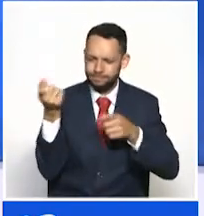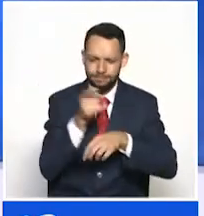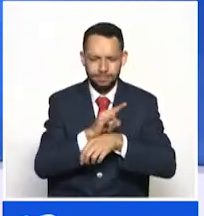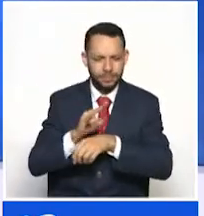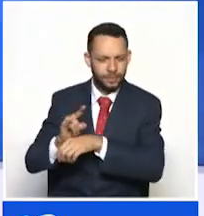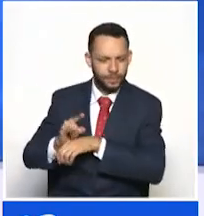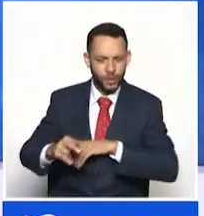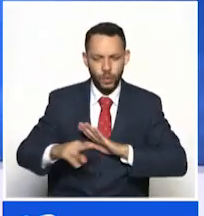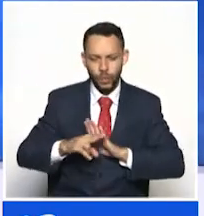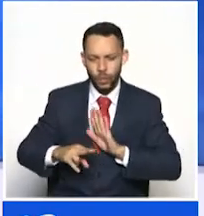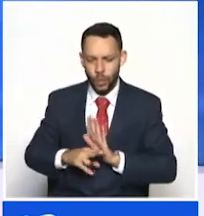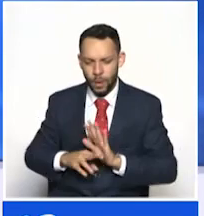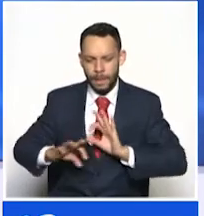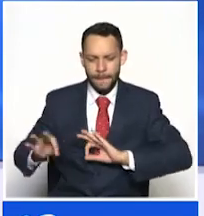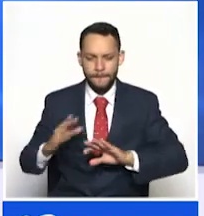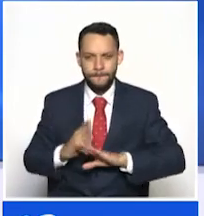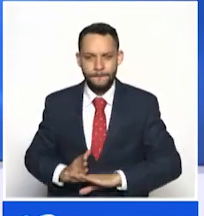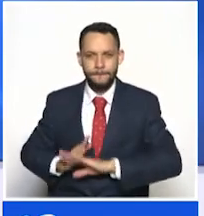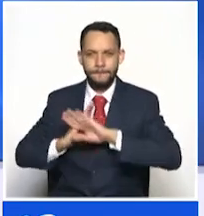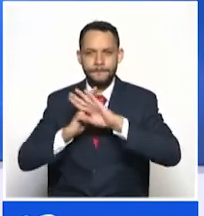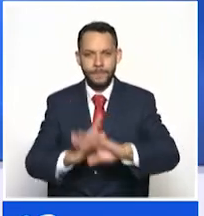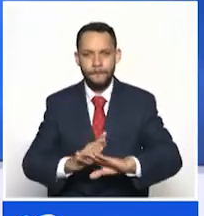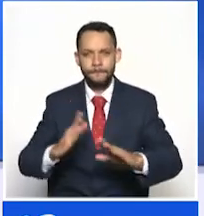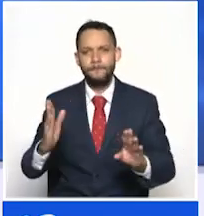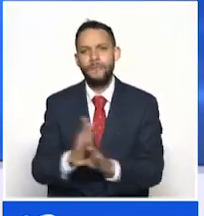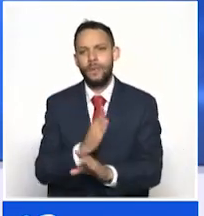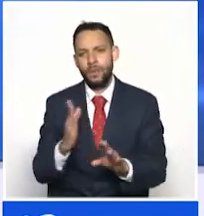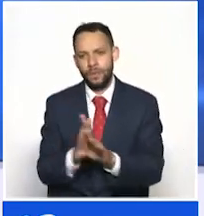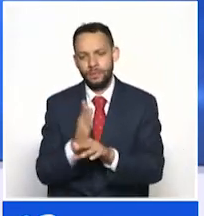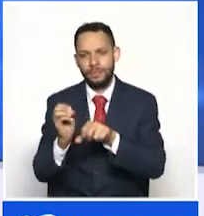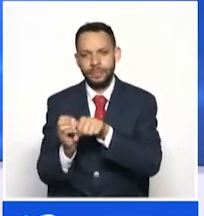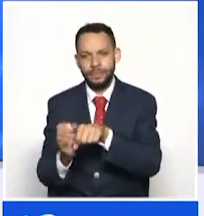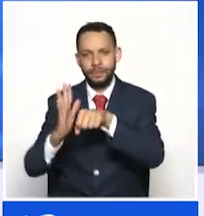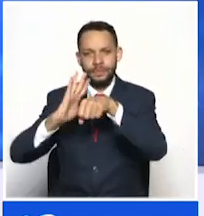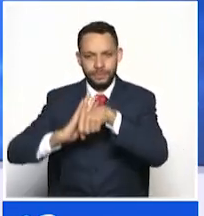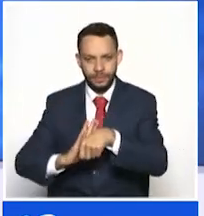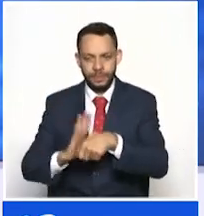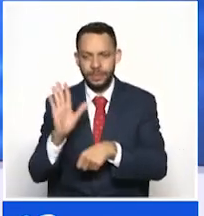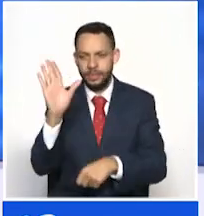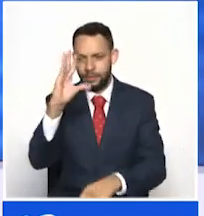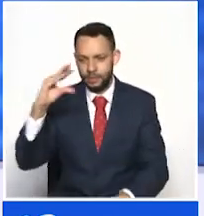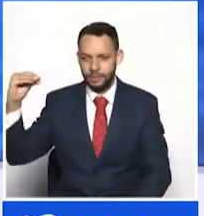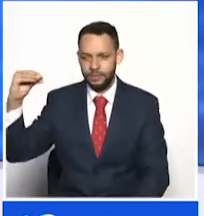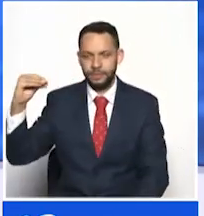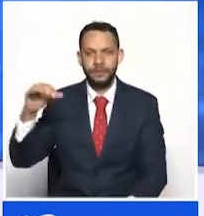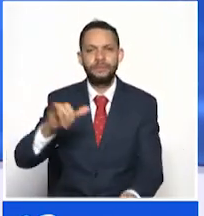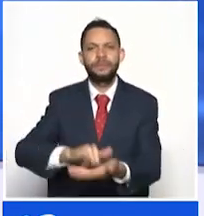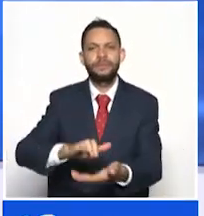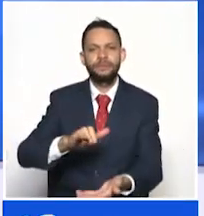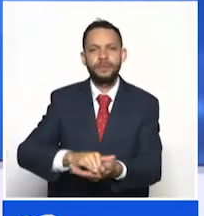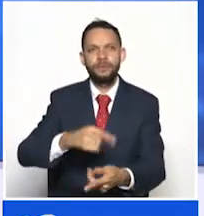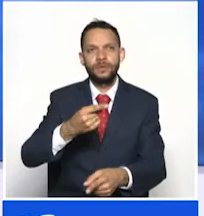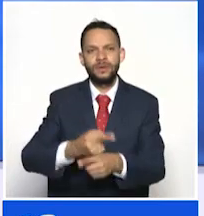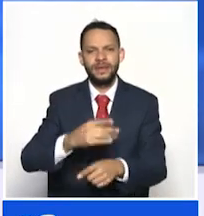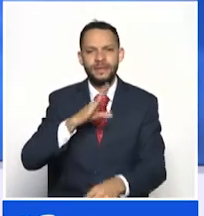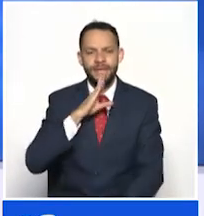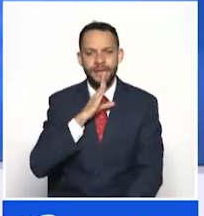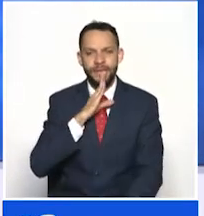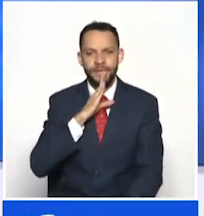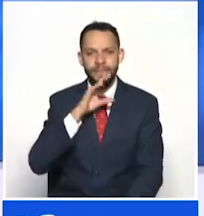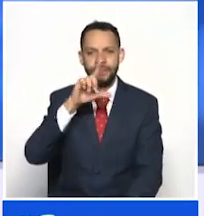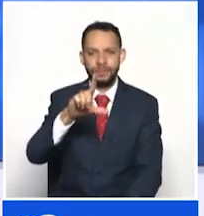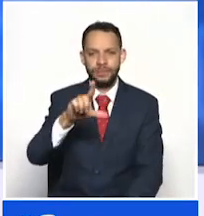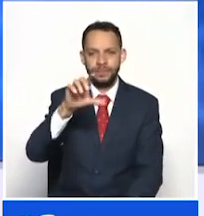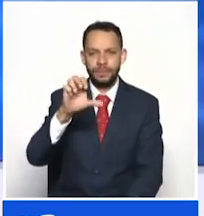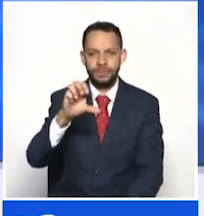para continuar reduciendo las cifras de COVID en este municipio del departamento del Quindío. Y precisamente hoy nos acompaña Lady